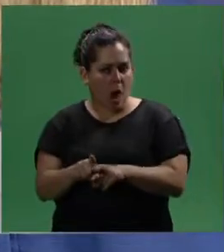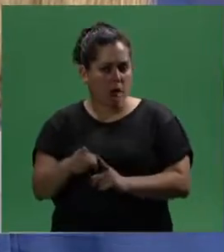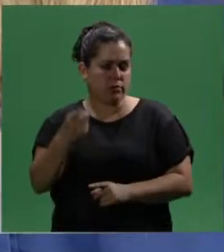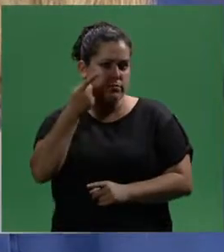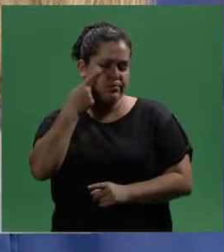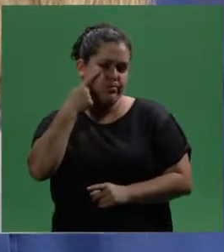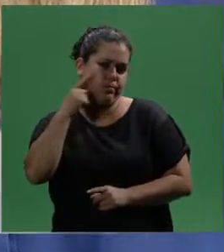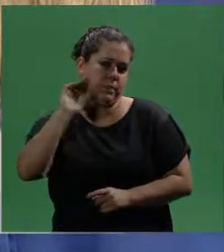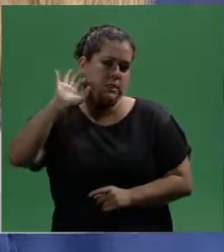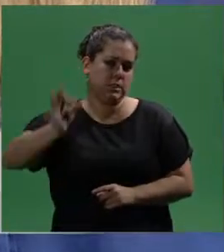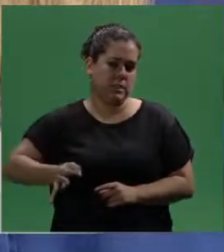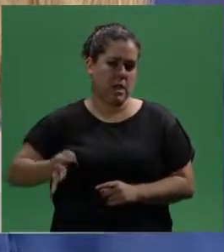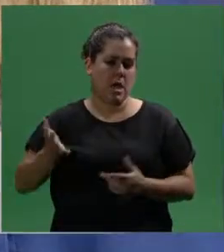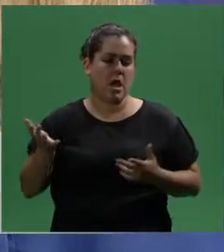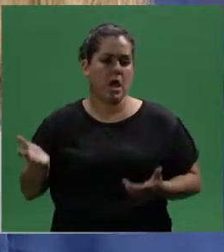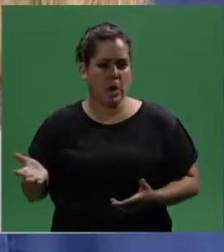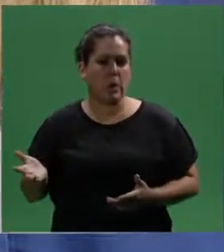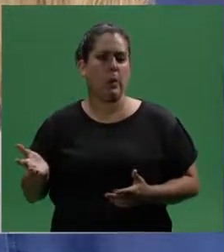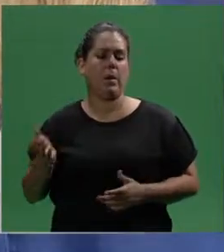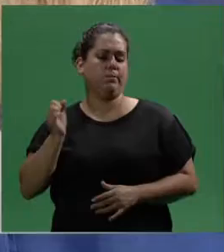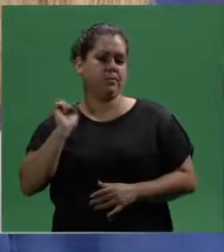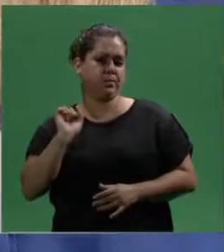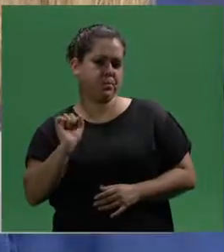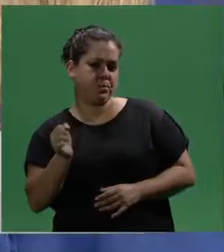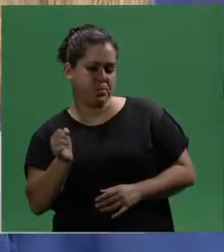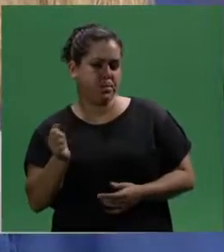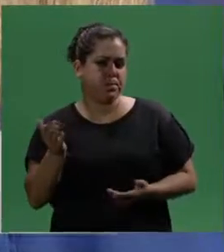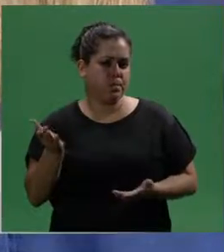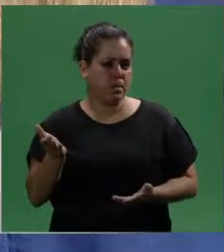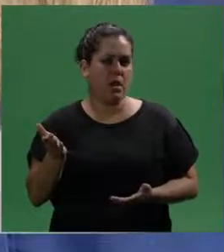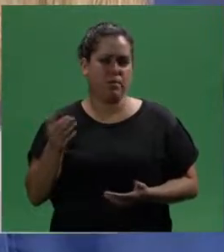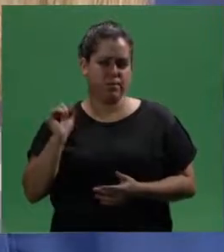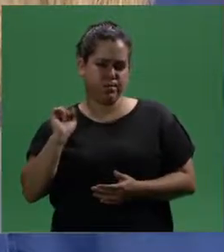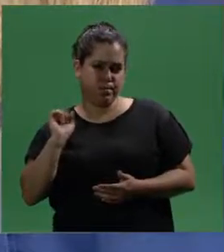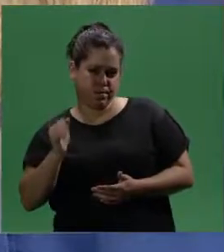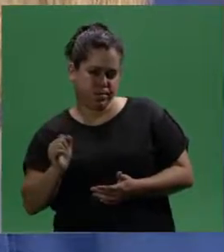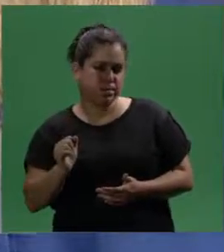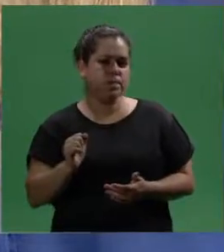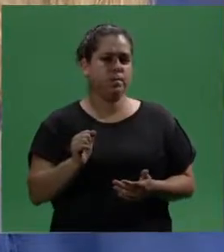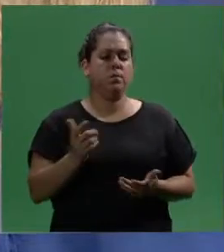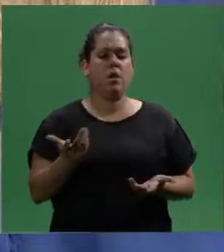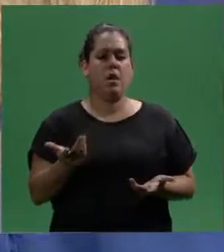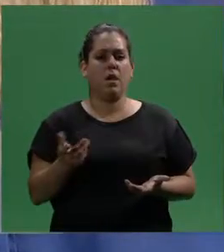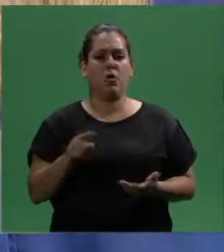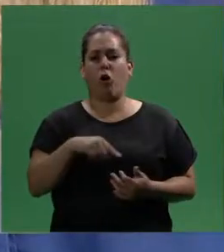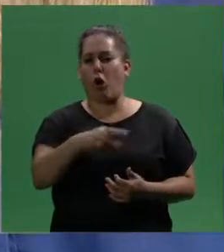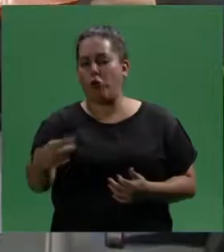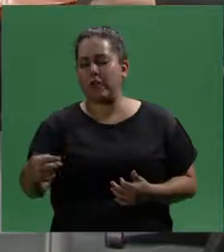a men del conocimiento práctico y de haber pasado por otras